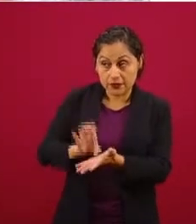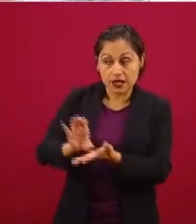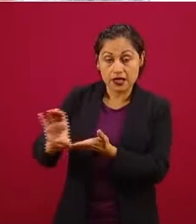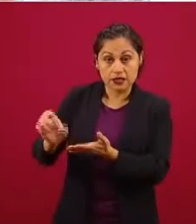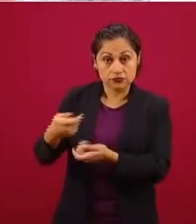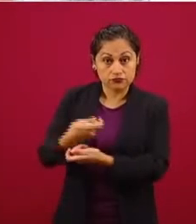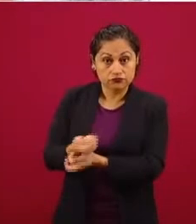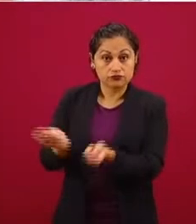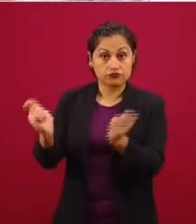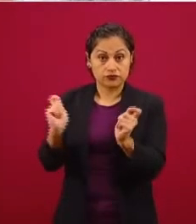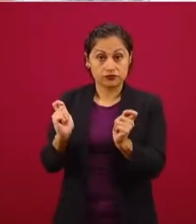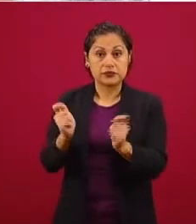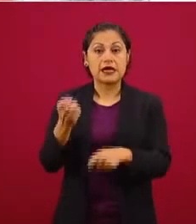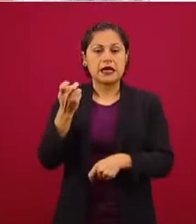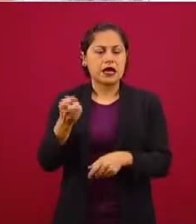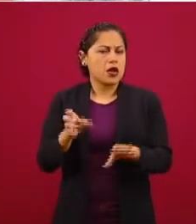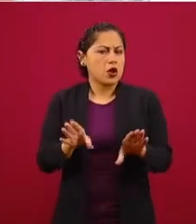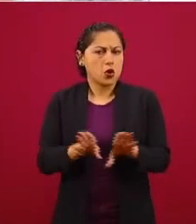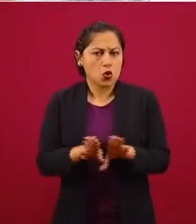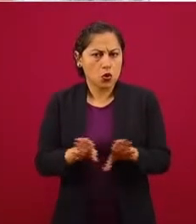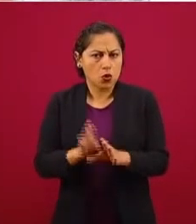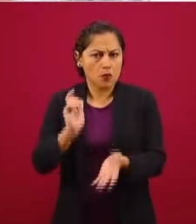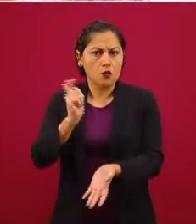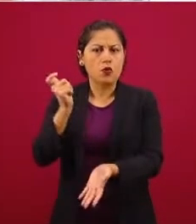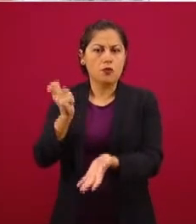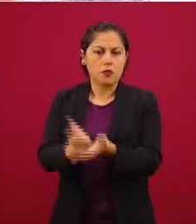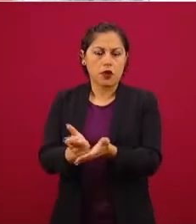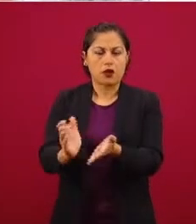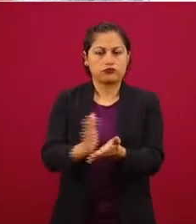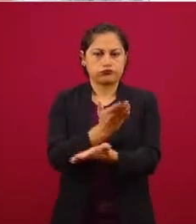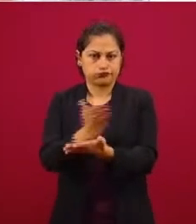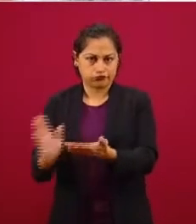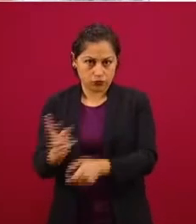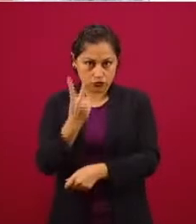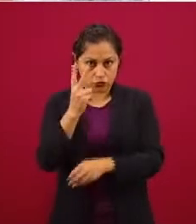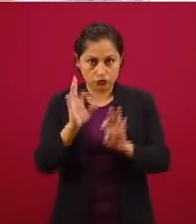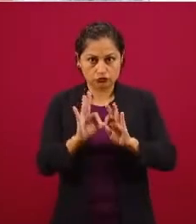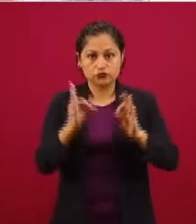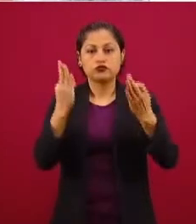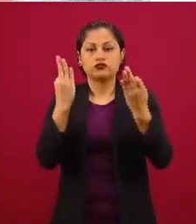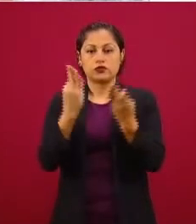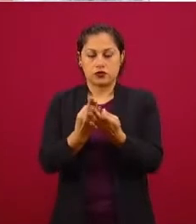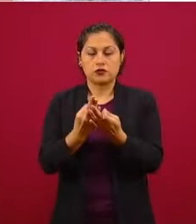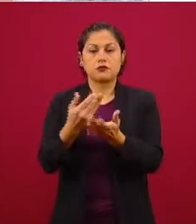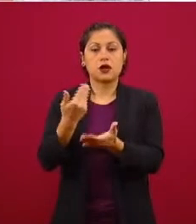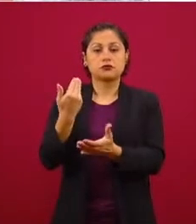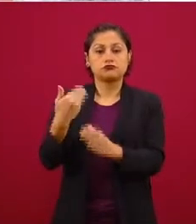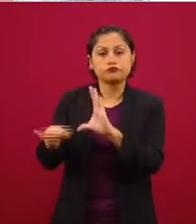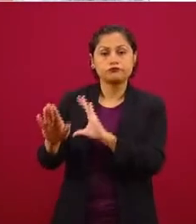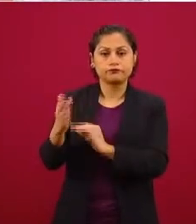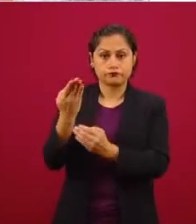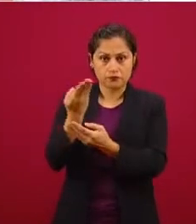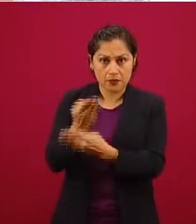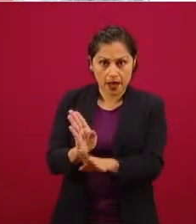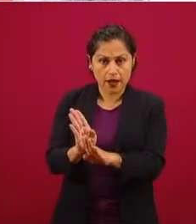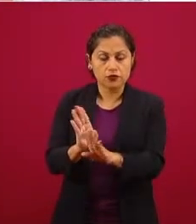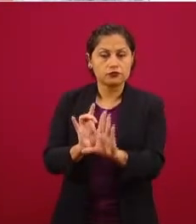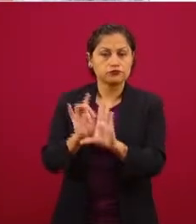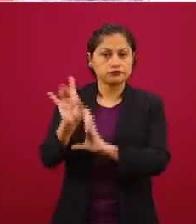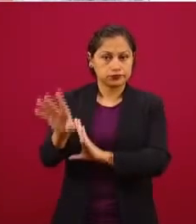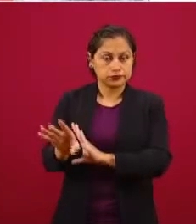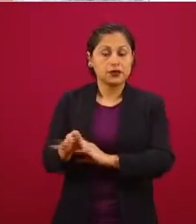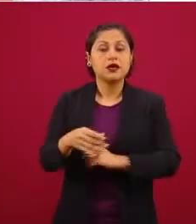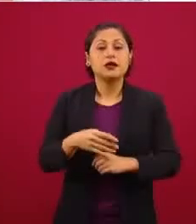operativo de pago se divide en dos esquemas, tanto en transferencias bancarias como en